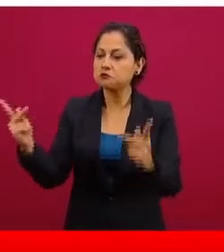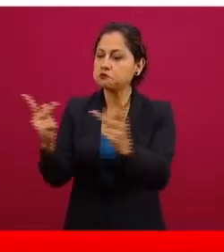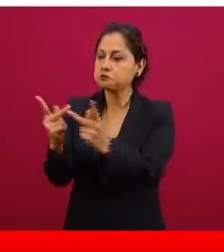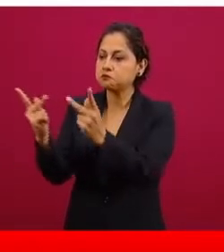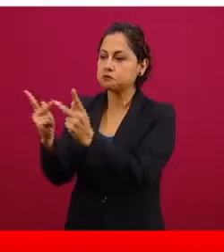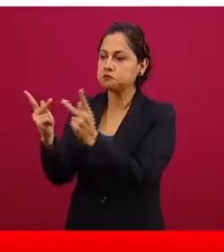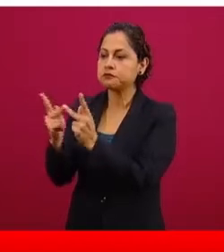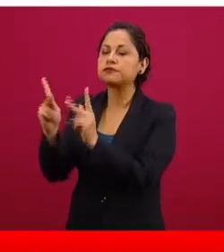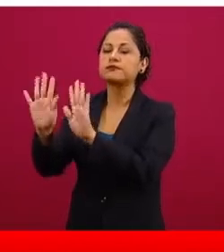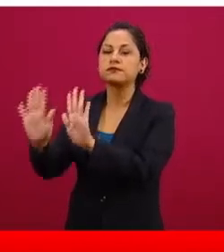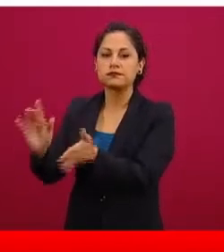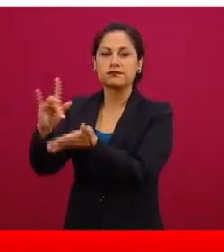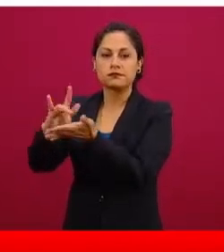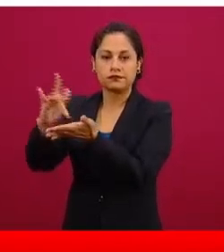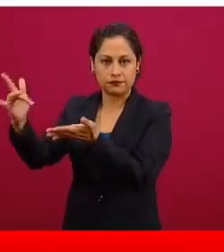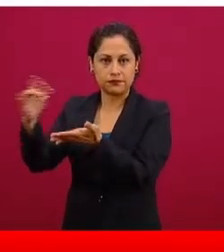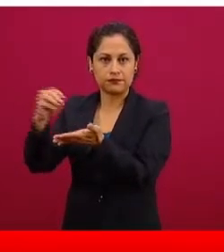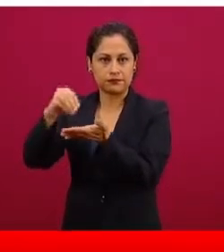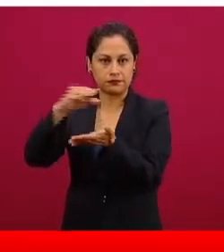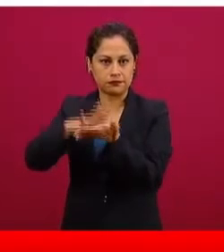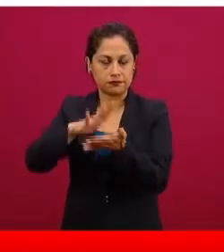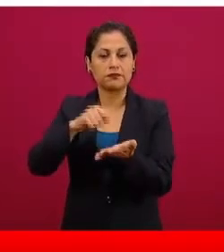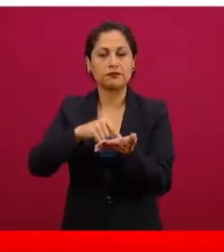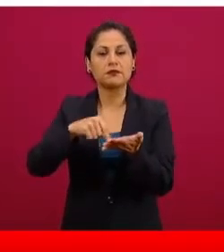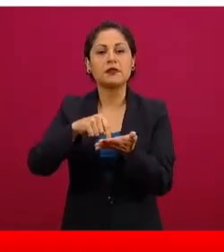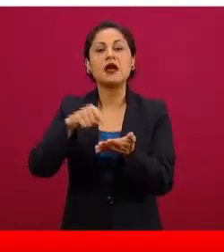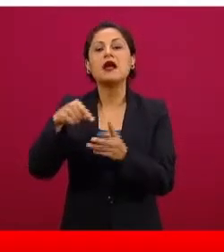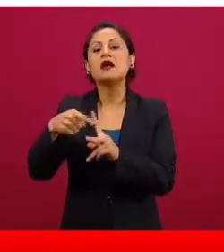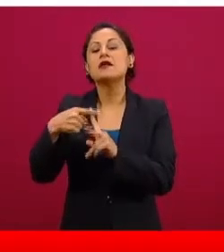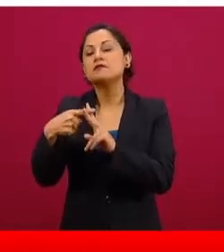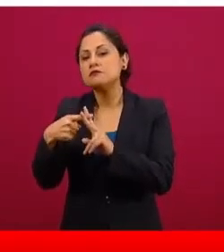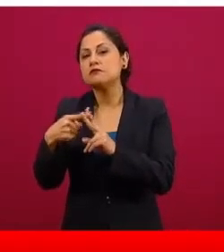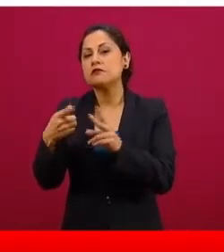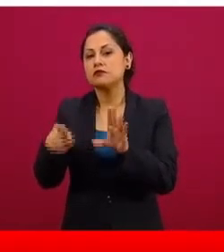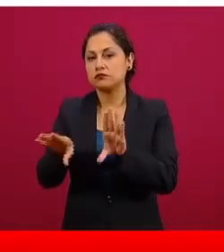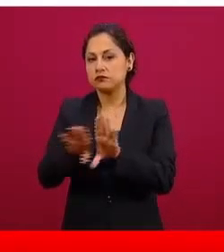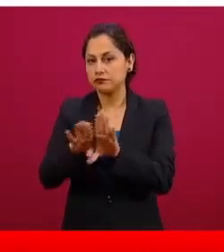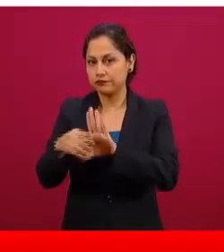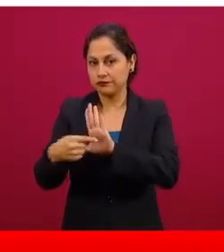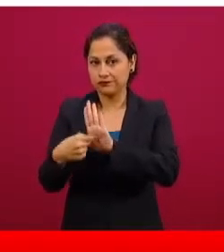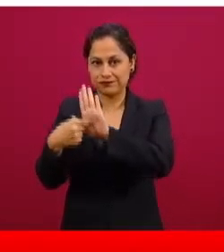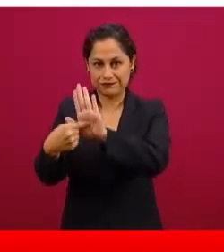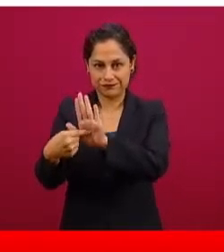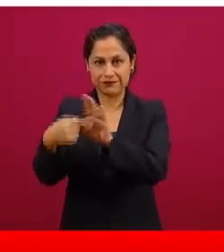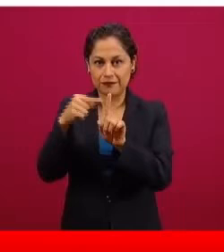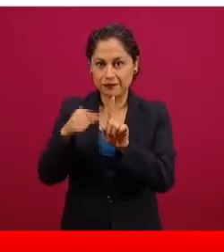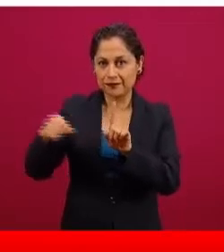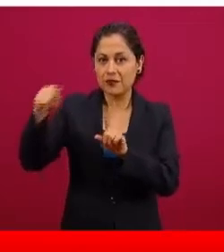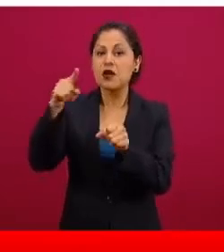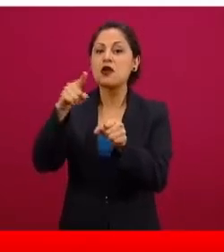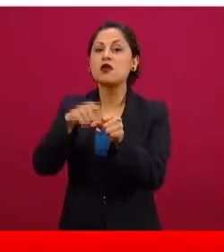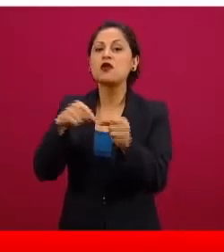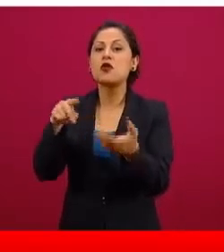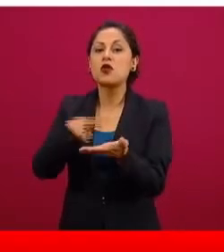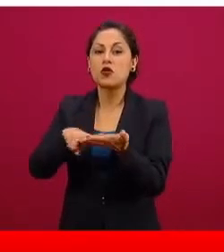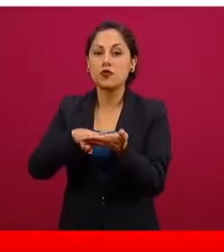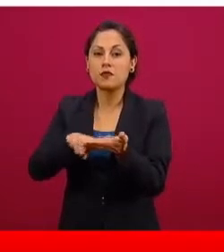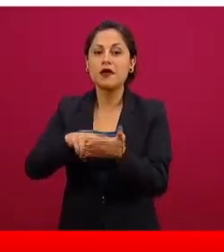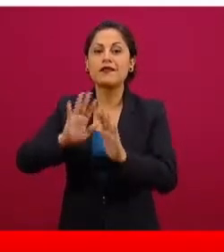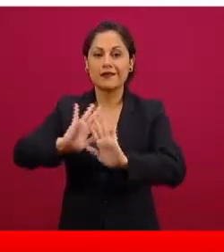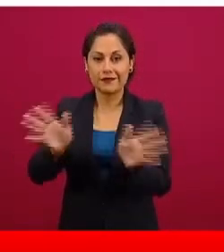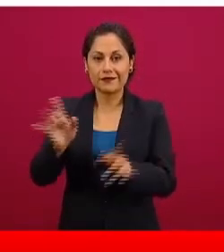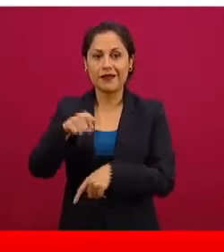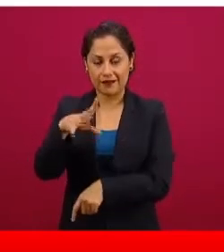que hubiera pasado si no hubiéramos hecho las medidas de mitigación, lo que se ve en la curva verde es lo que está pasando y esto está